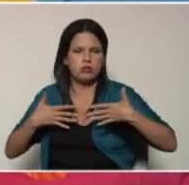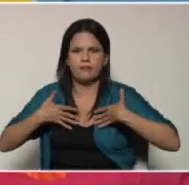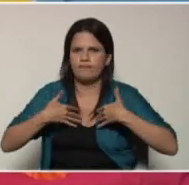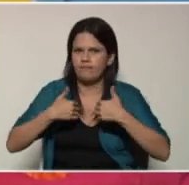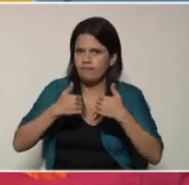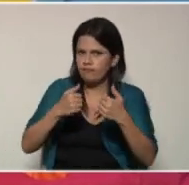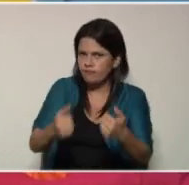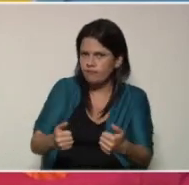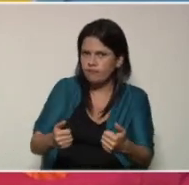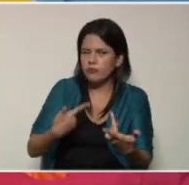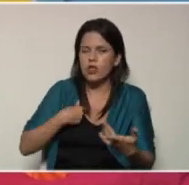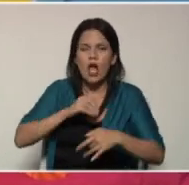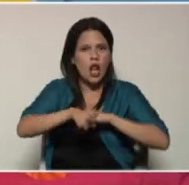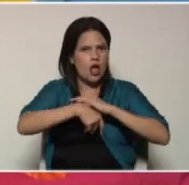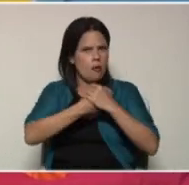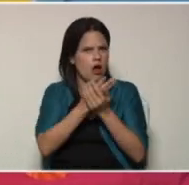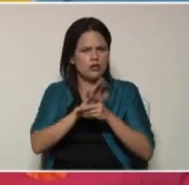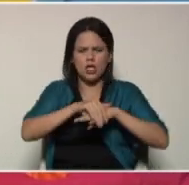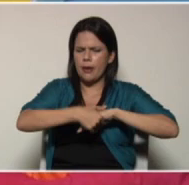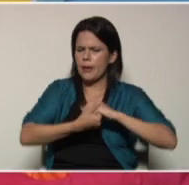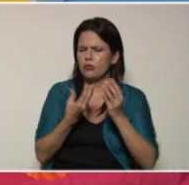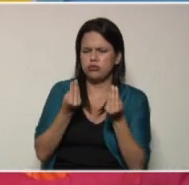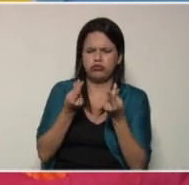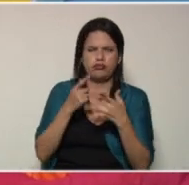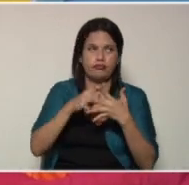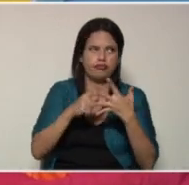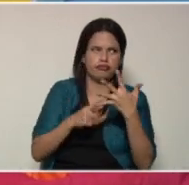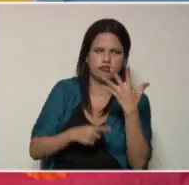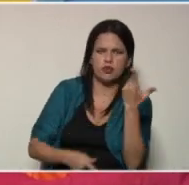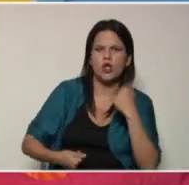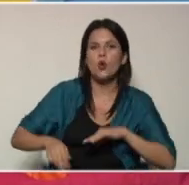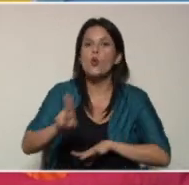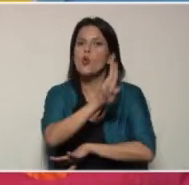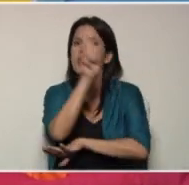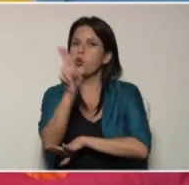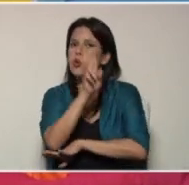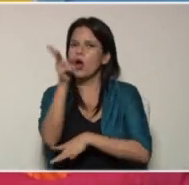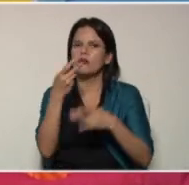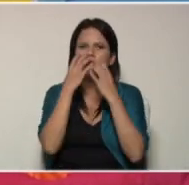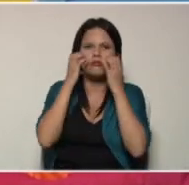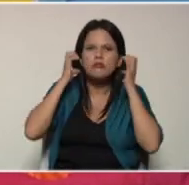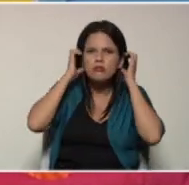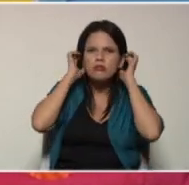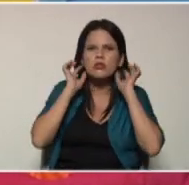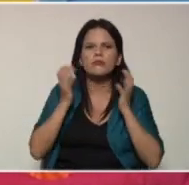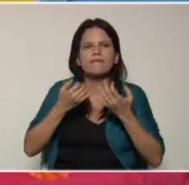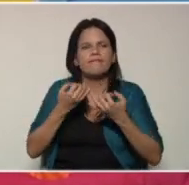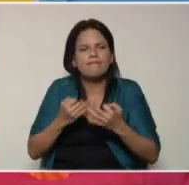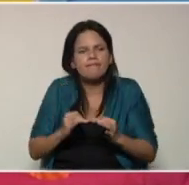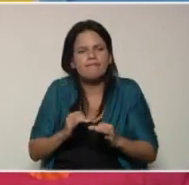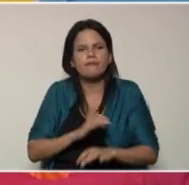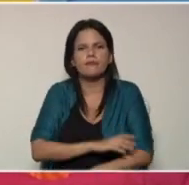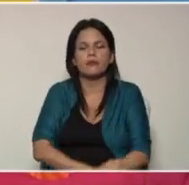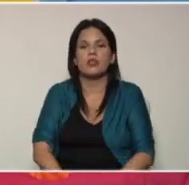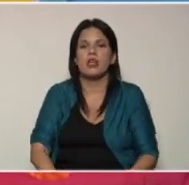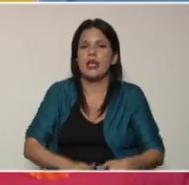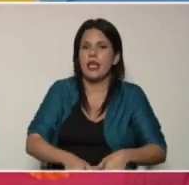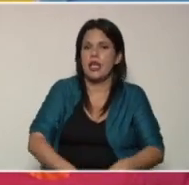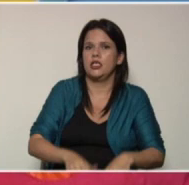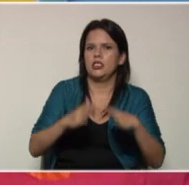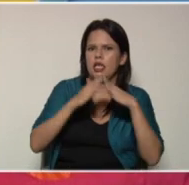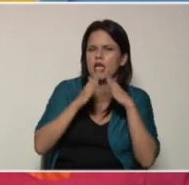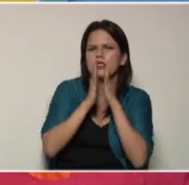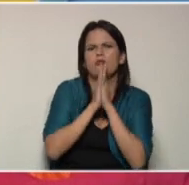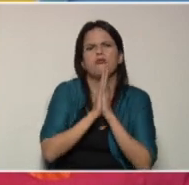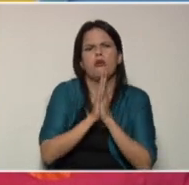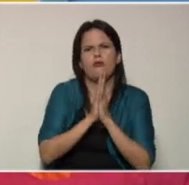saludable, lavarse las manos una y otra vez y usar el tapabocas de manera adecuada. Quédense en sus casas,